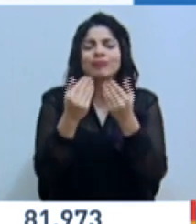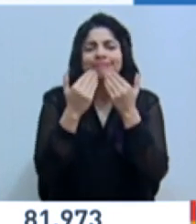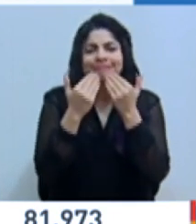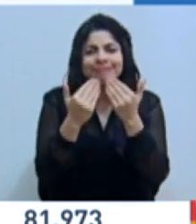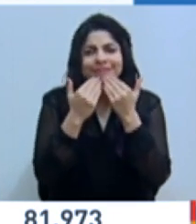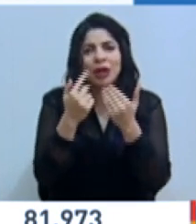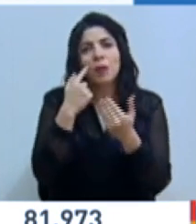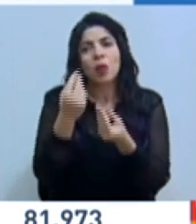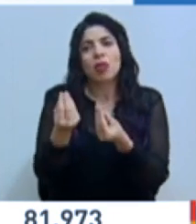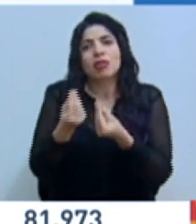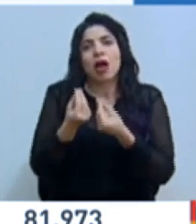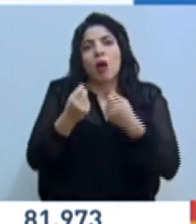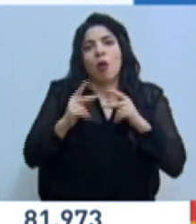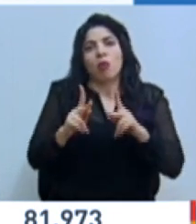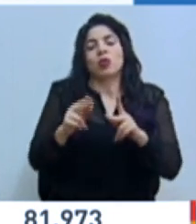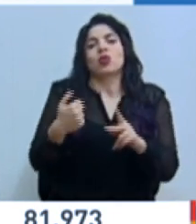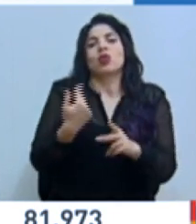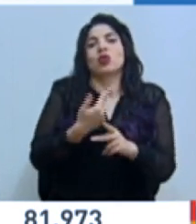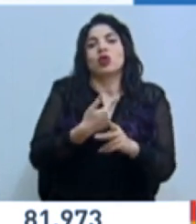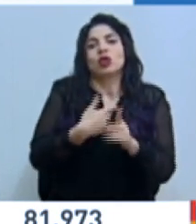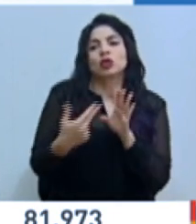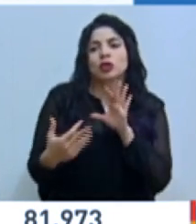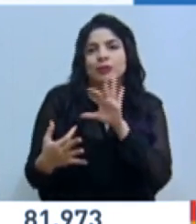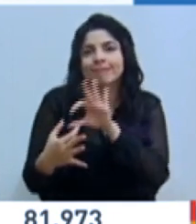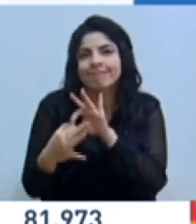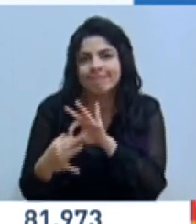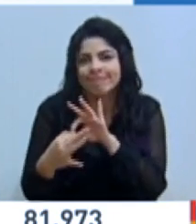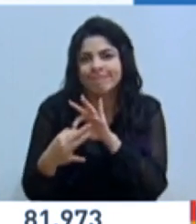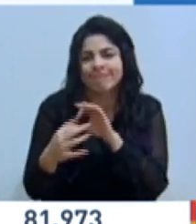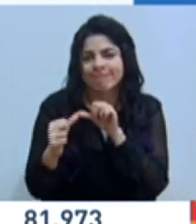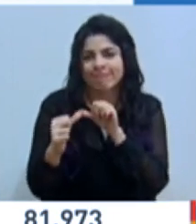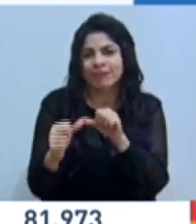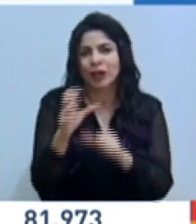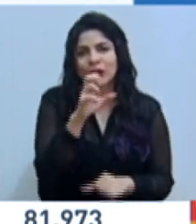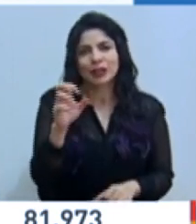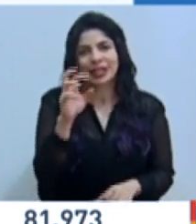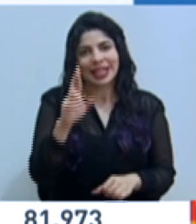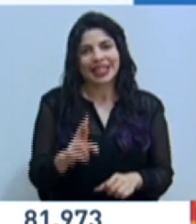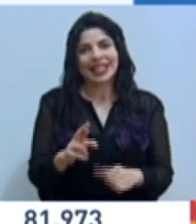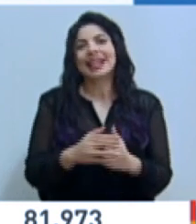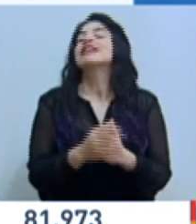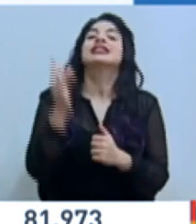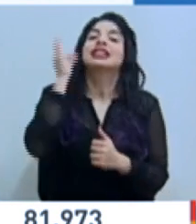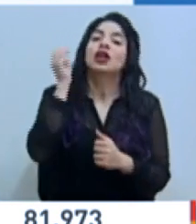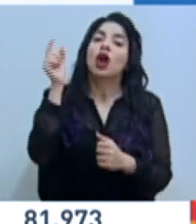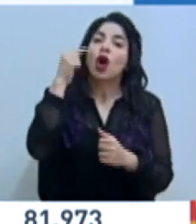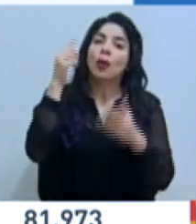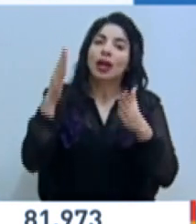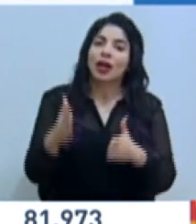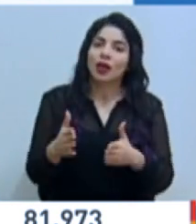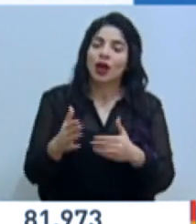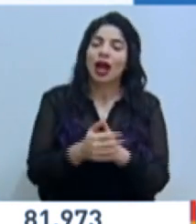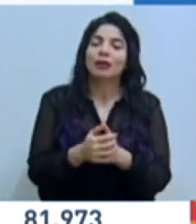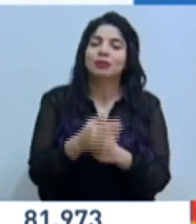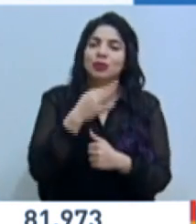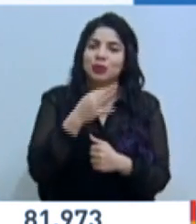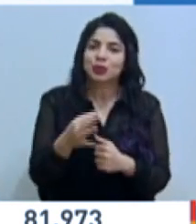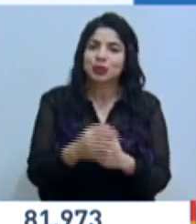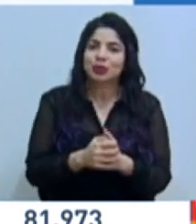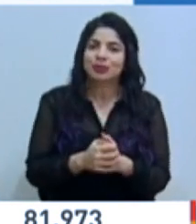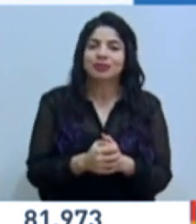por dejarnos ser el socio inseparable de Costa Rica. Señora Gobernadora, un gusto. Gracias.